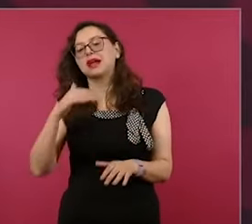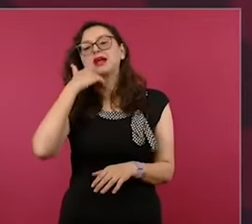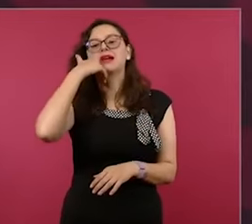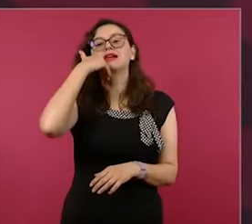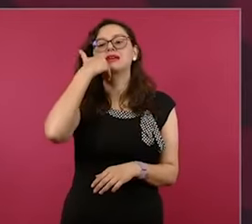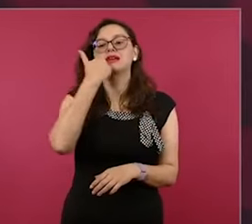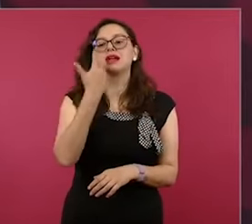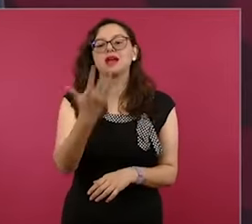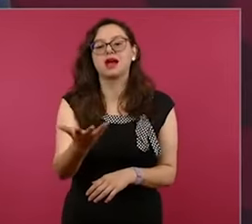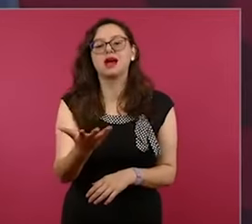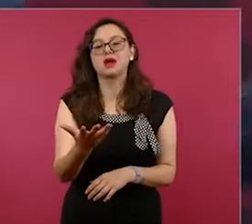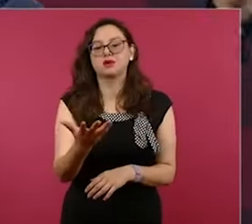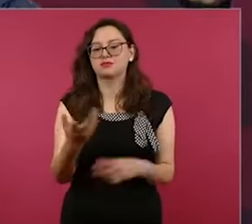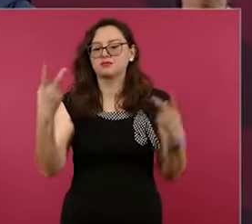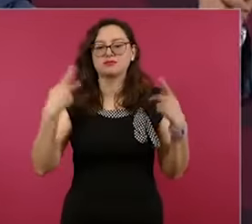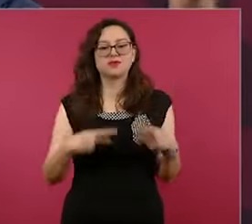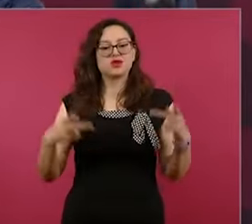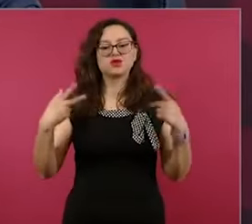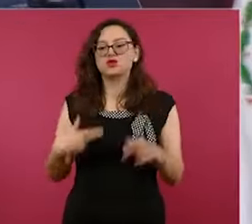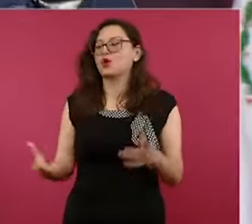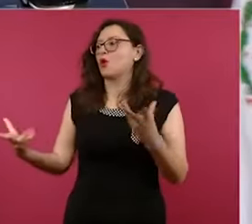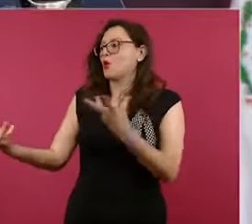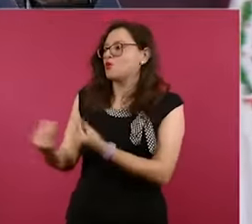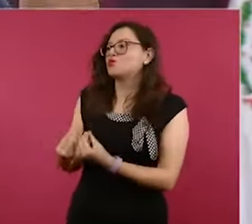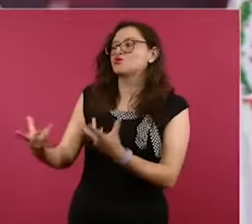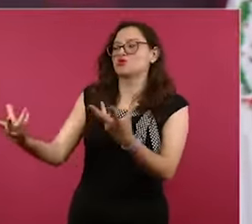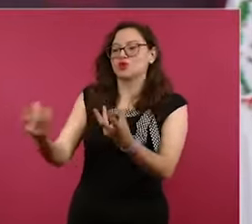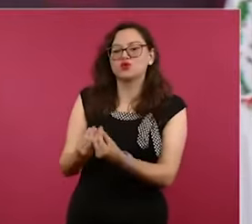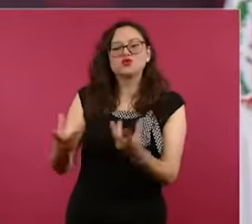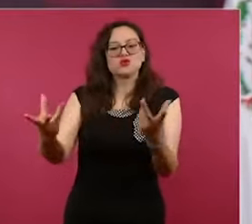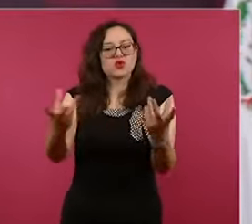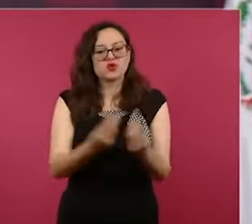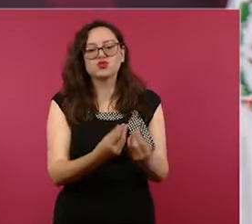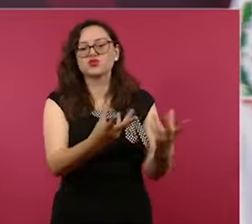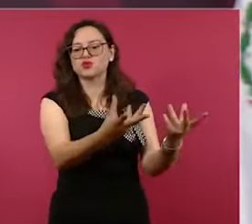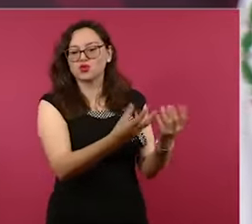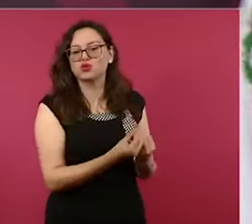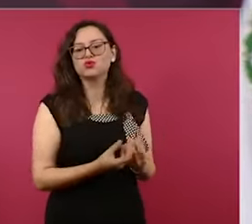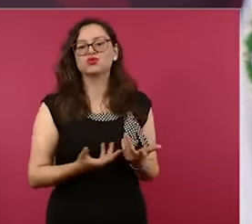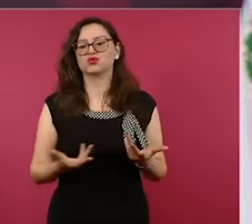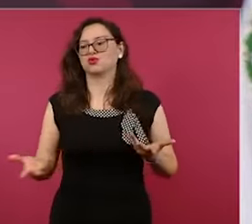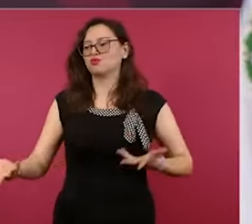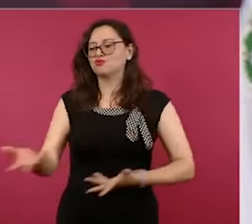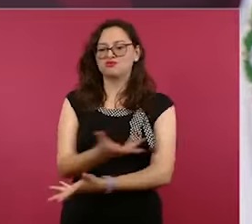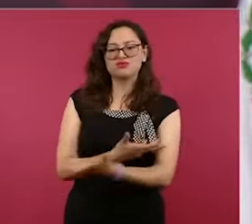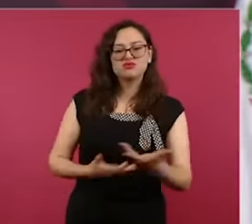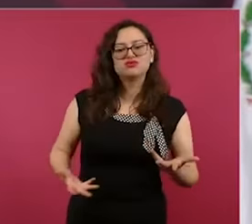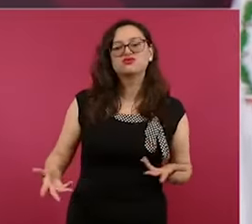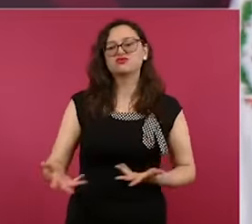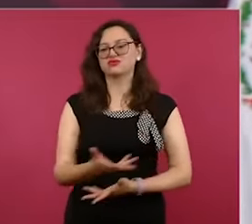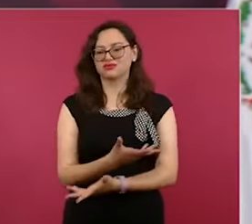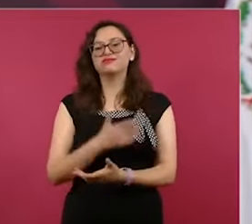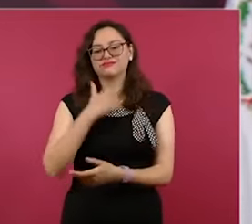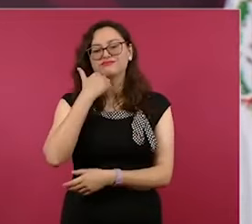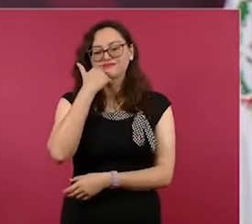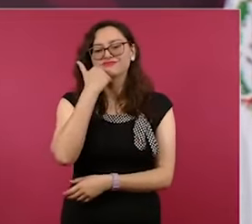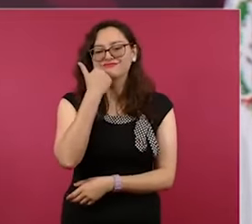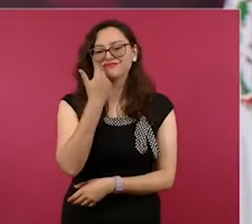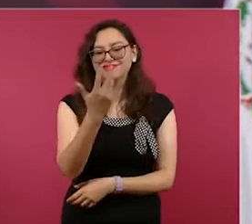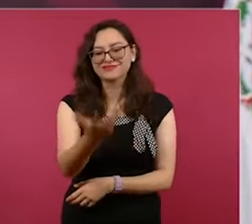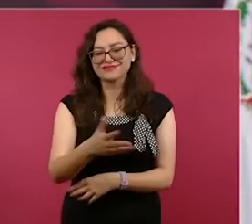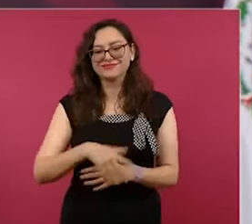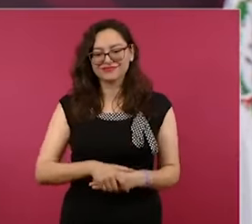Quiero nos reunamos con mucha gente, ver a